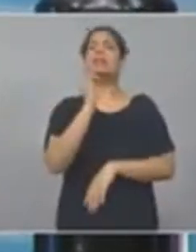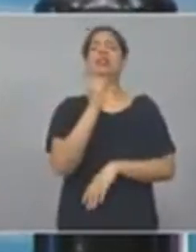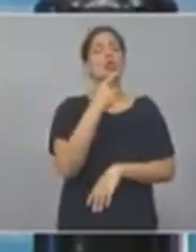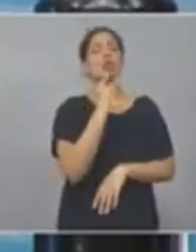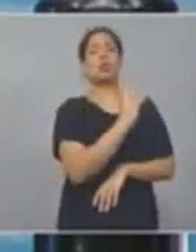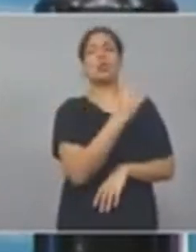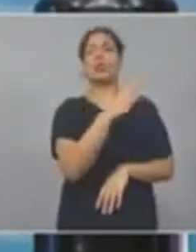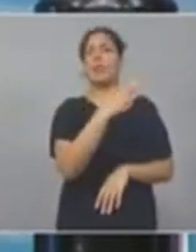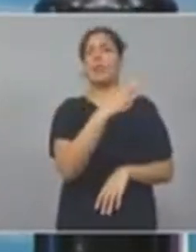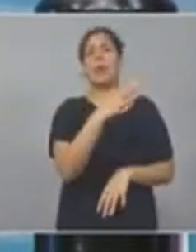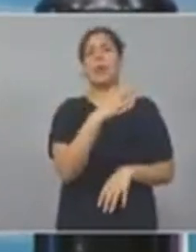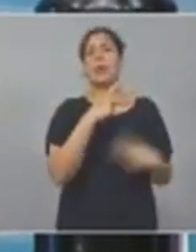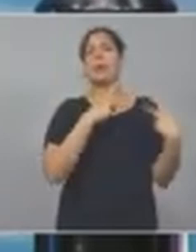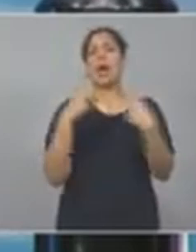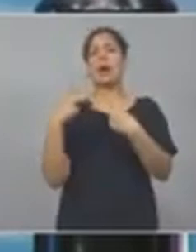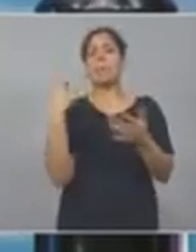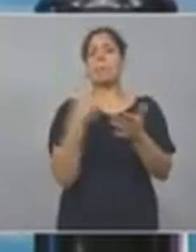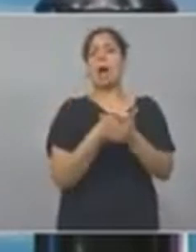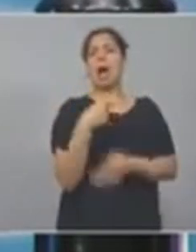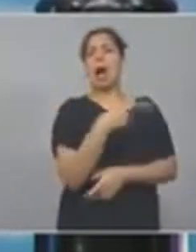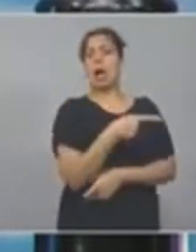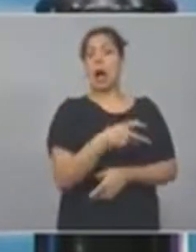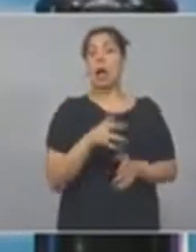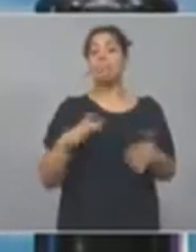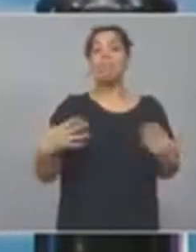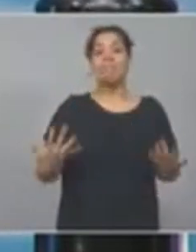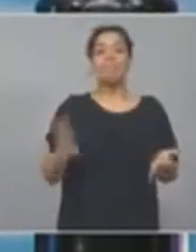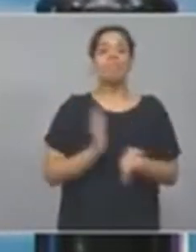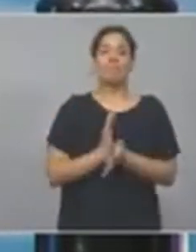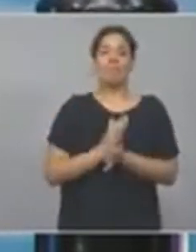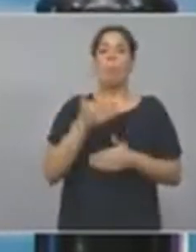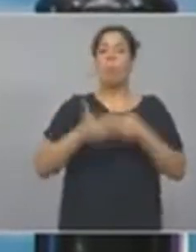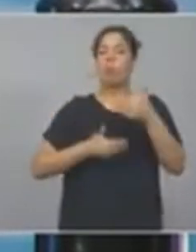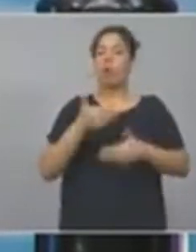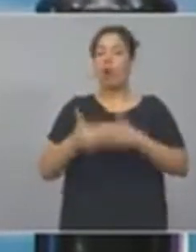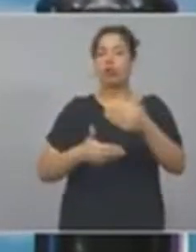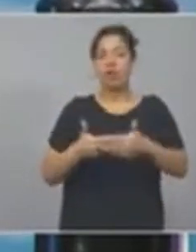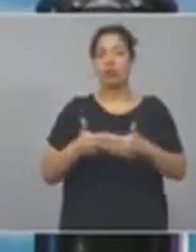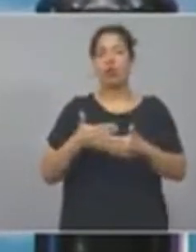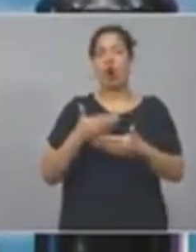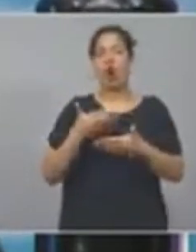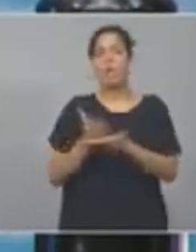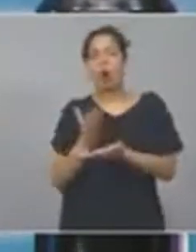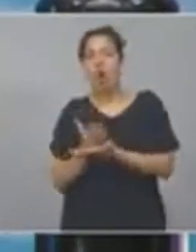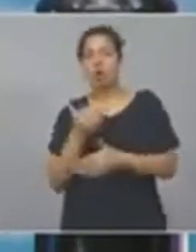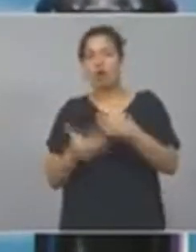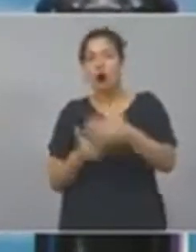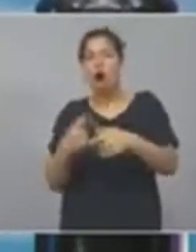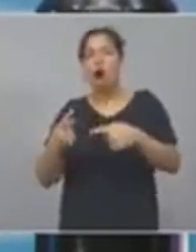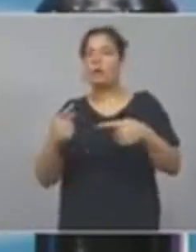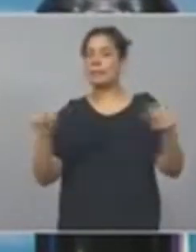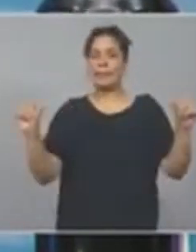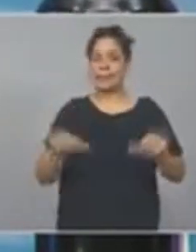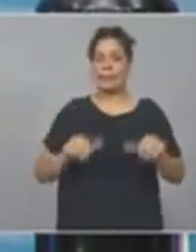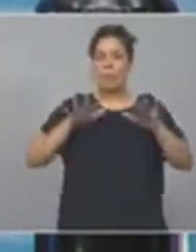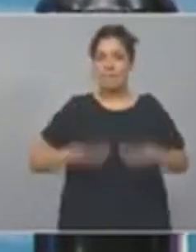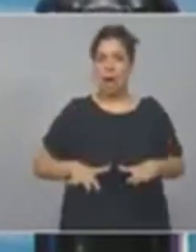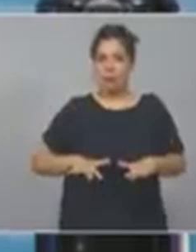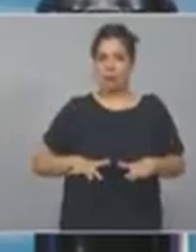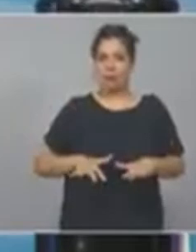adicional que va al proceso productivo y a los procesos de trabajo. Digo, sobre esta situación difícil de por sí,